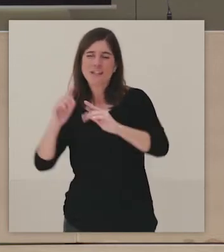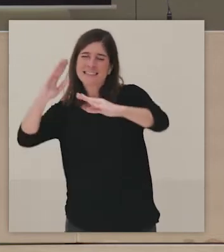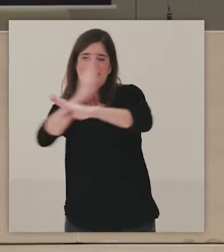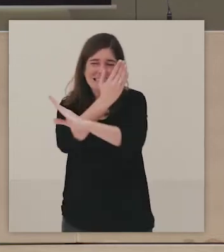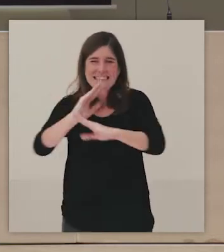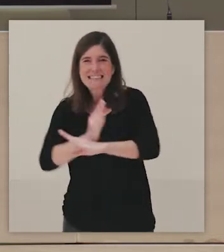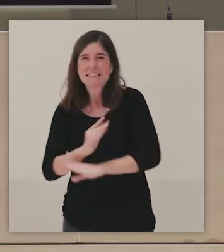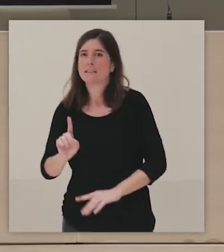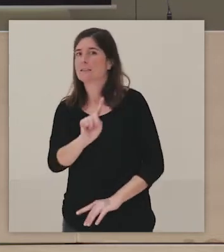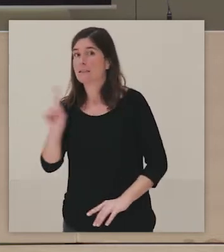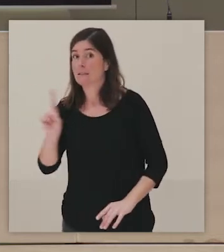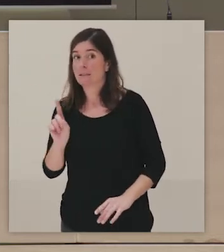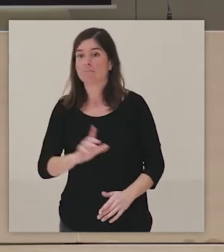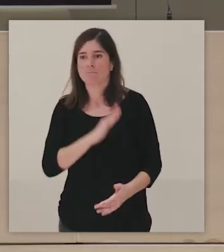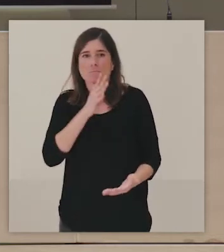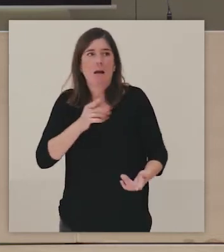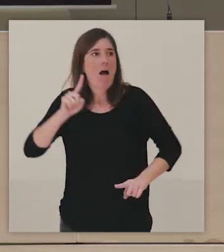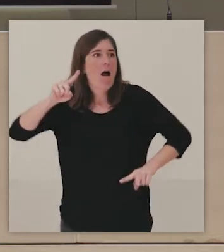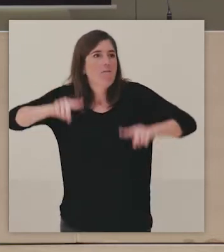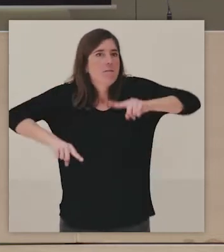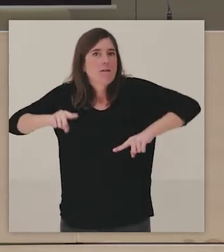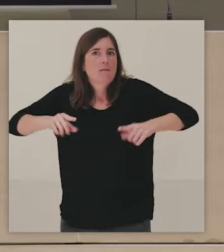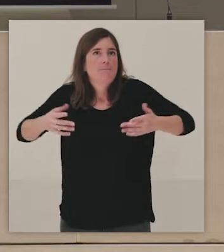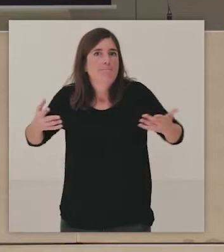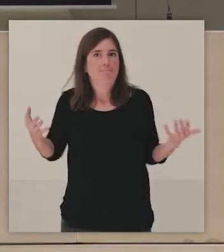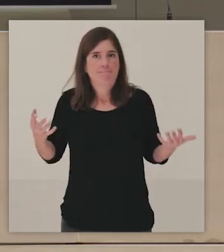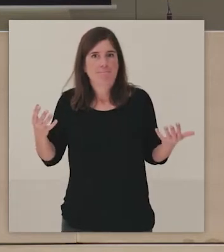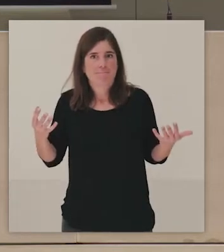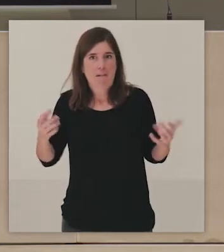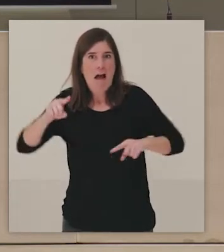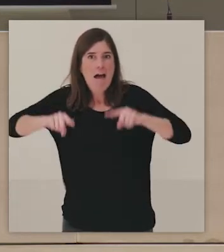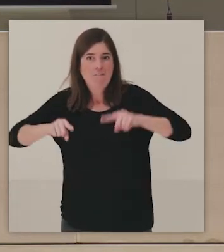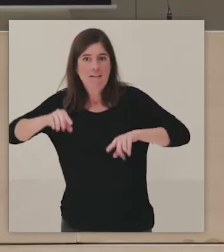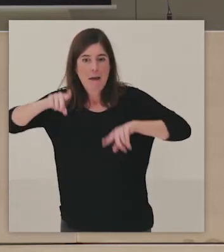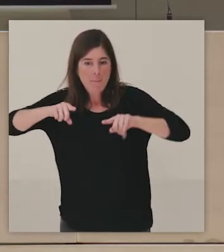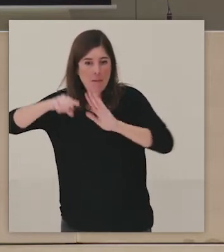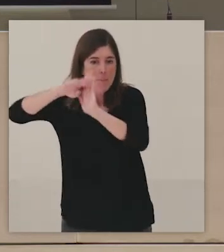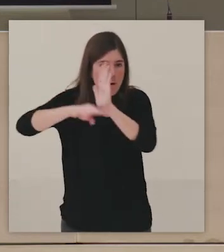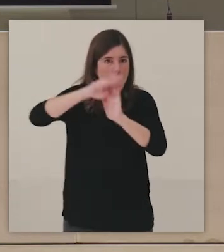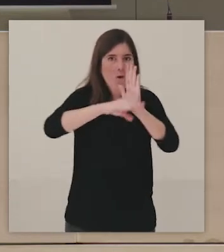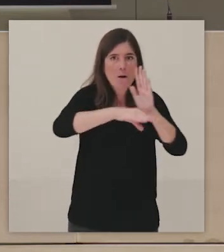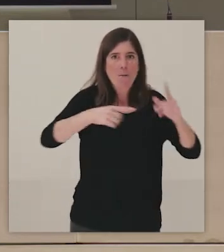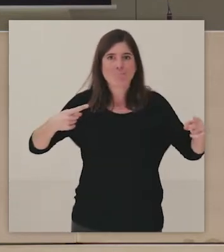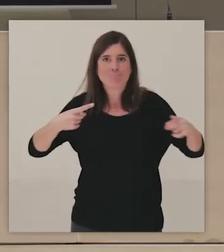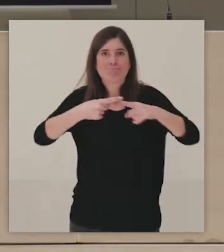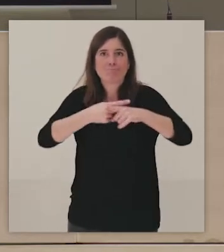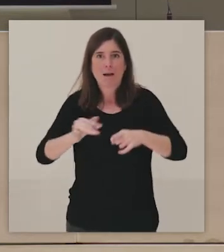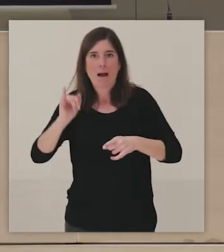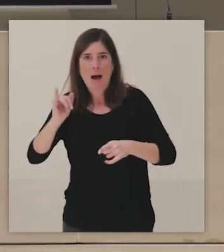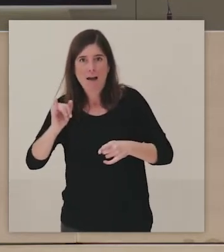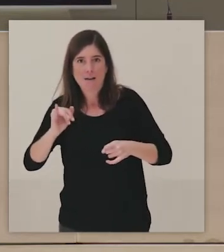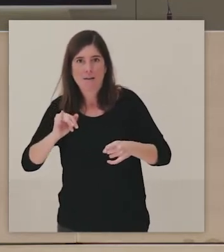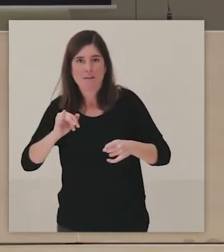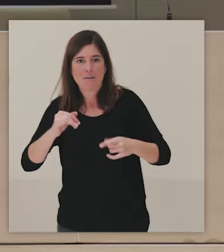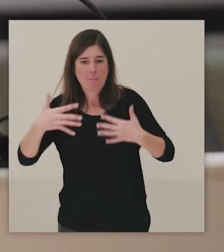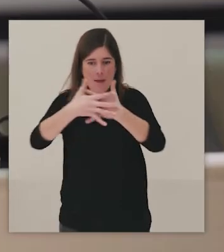separación porque hay veces que tenemos, bueno, pues que se cruzan los programas y tenemos públicos de un